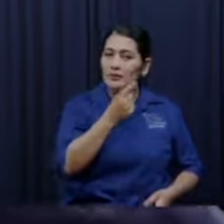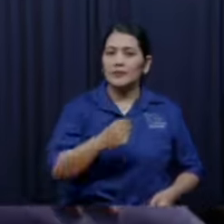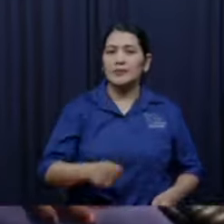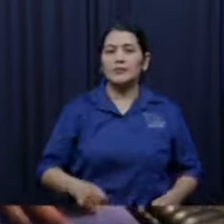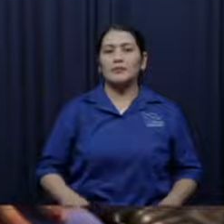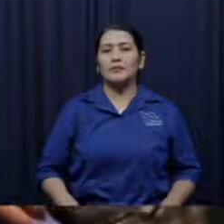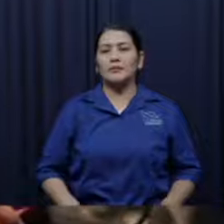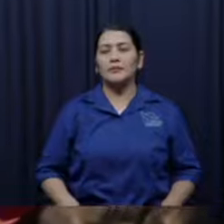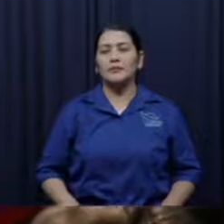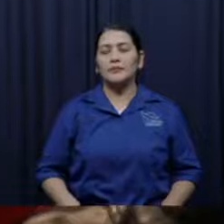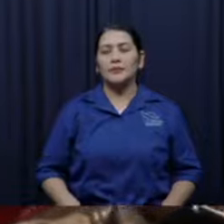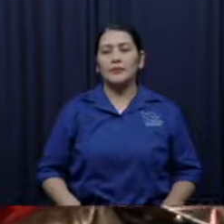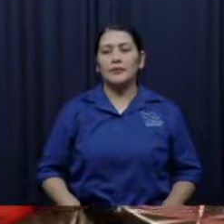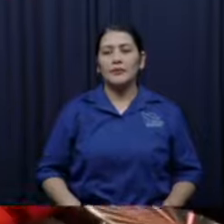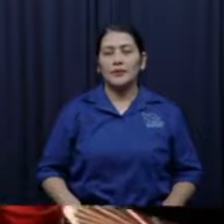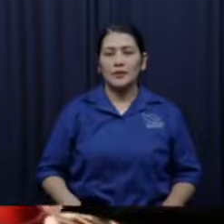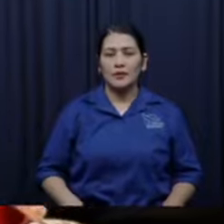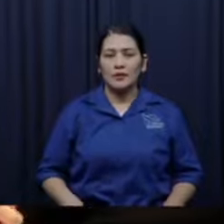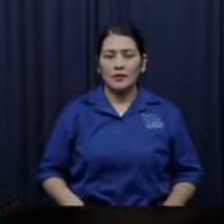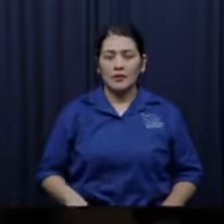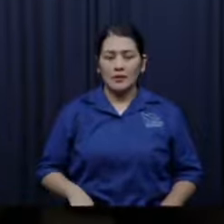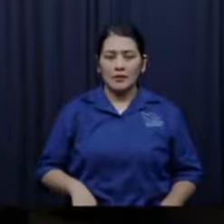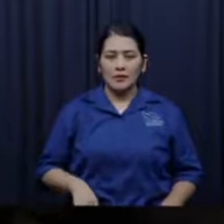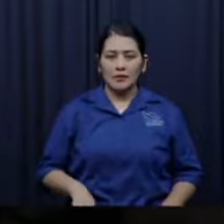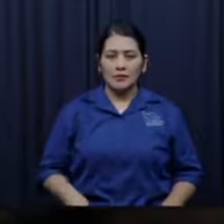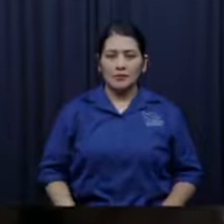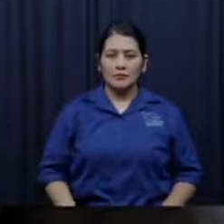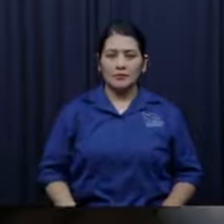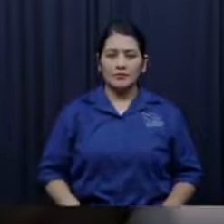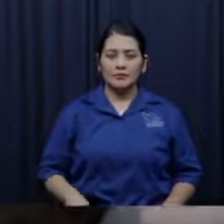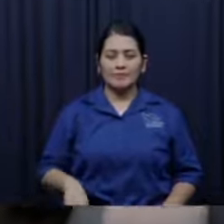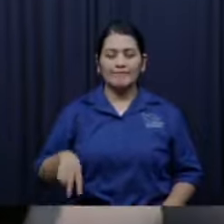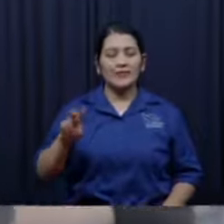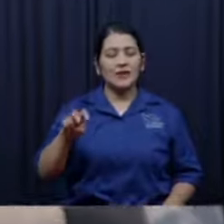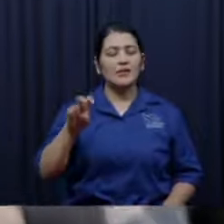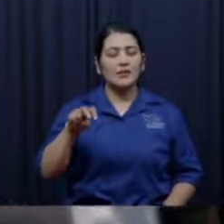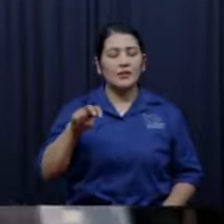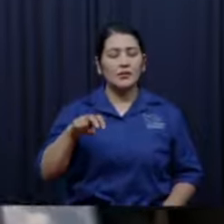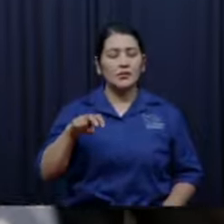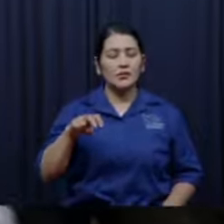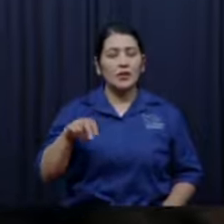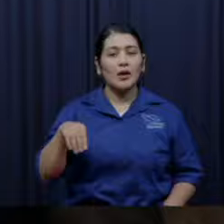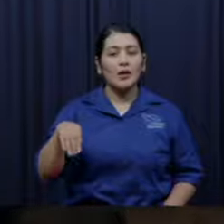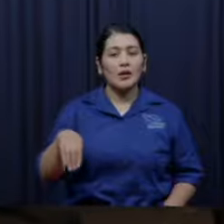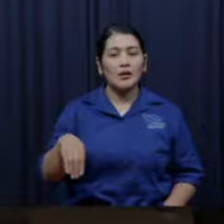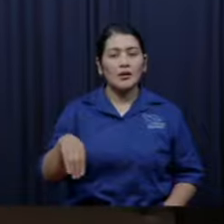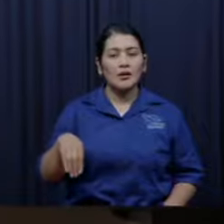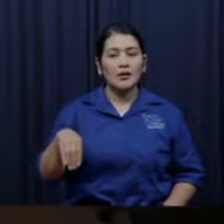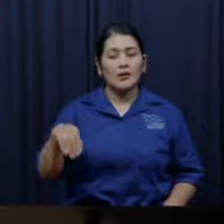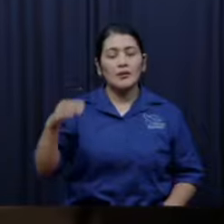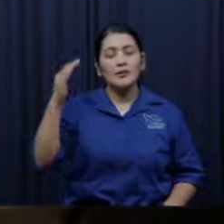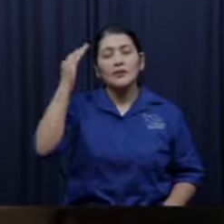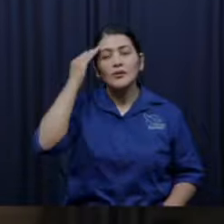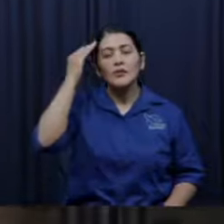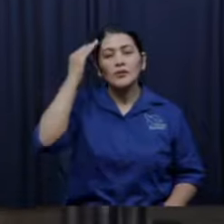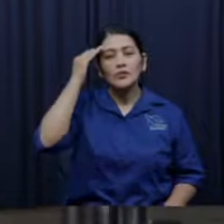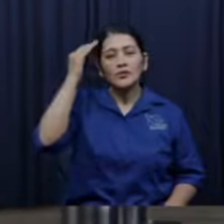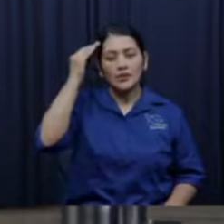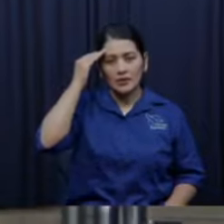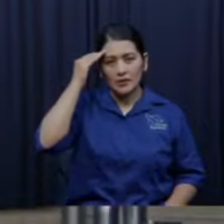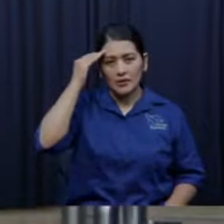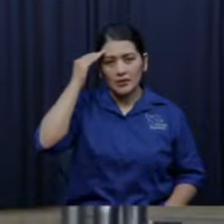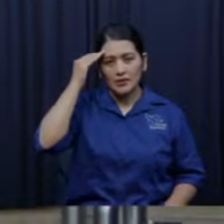en su familia ha habido tal cosa ha habido tal otra y le preguntan de los ojos ¿algún de familiar padecía de glaucoma?